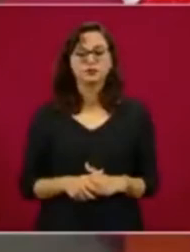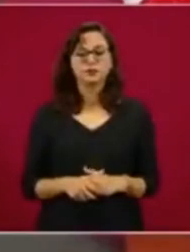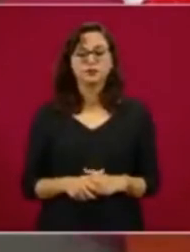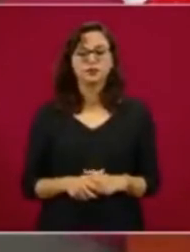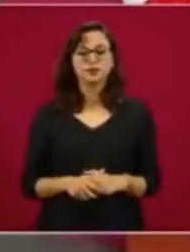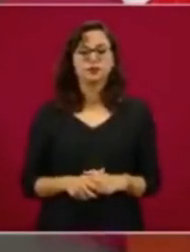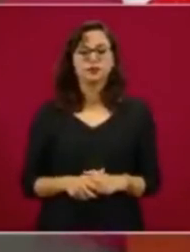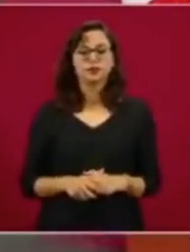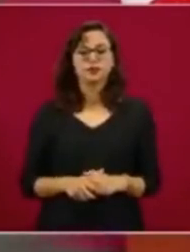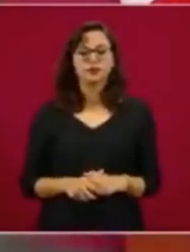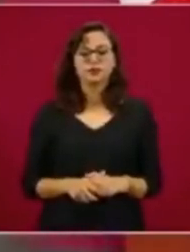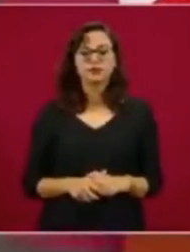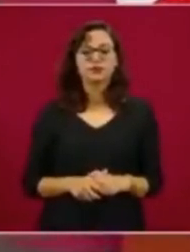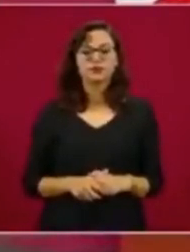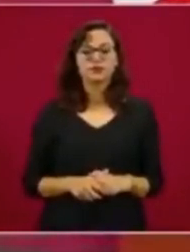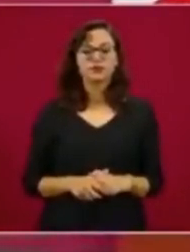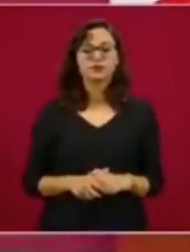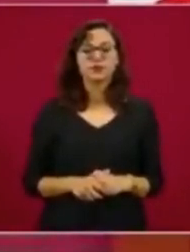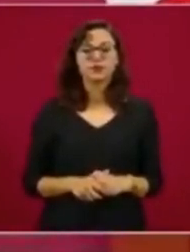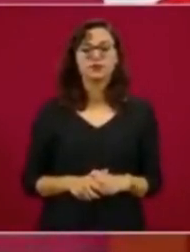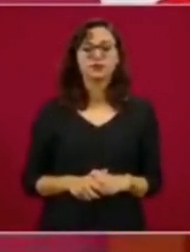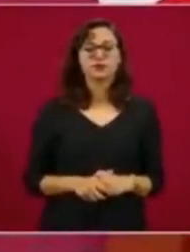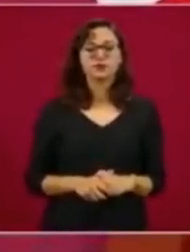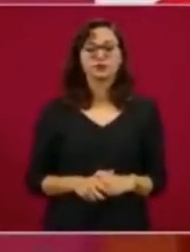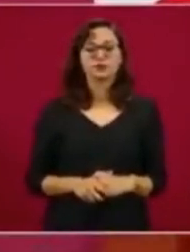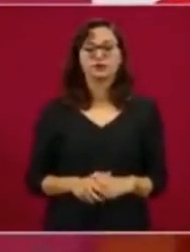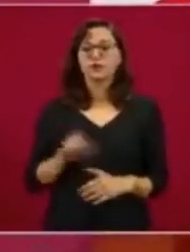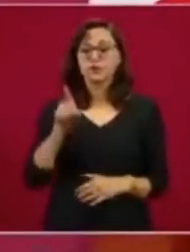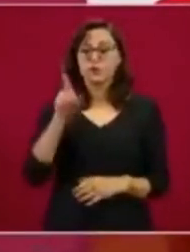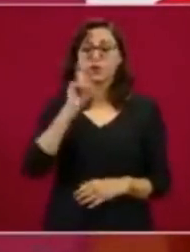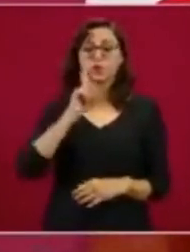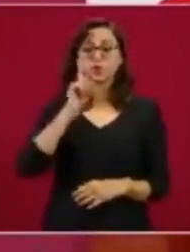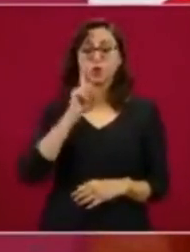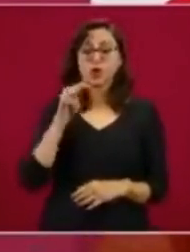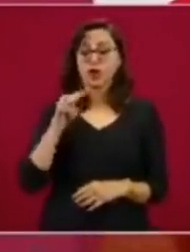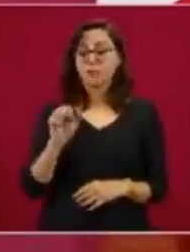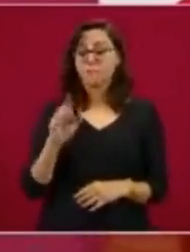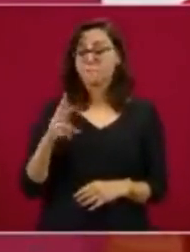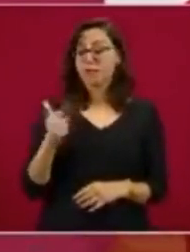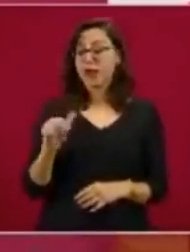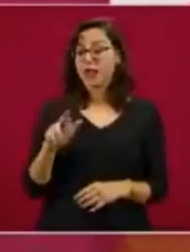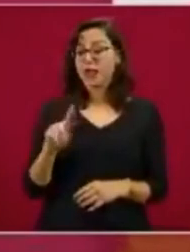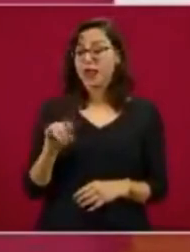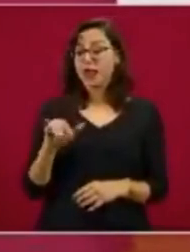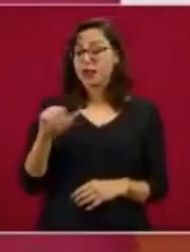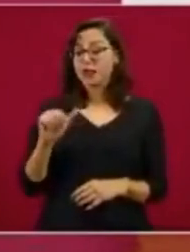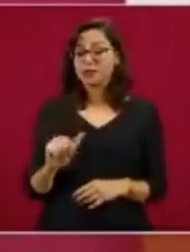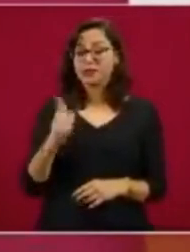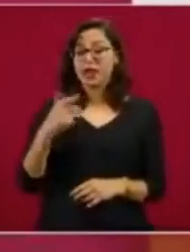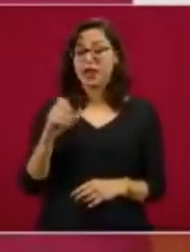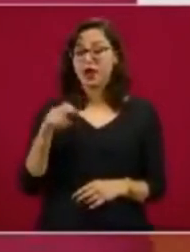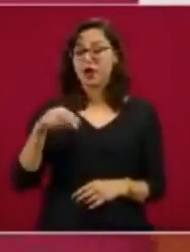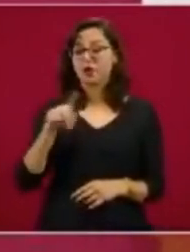Margarita González Saravia,